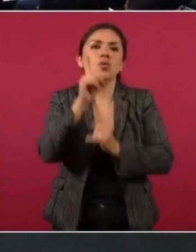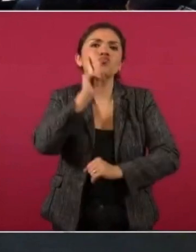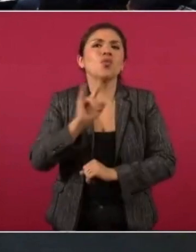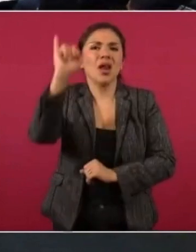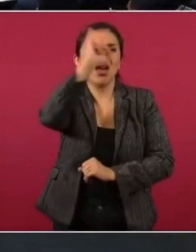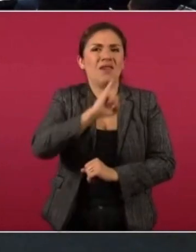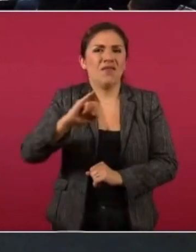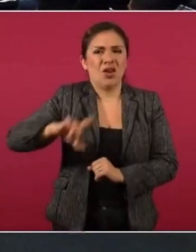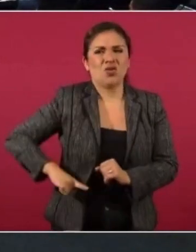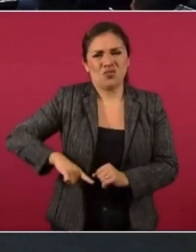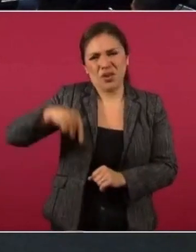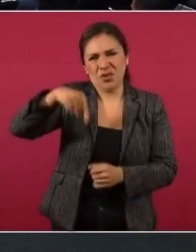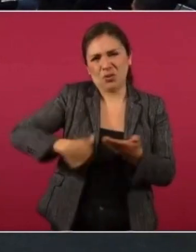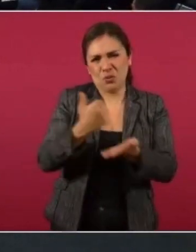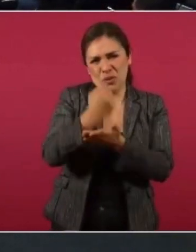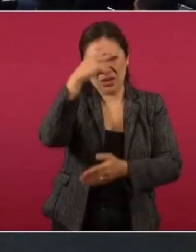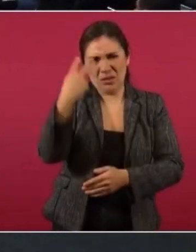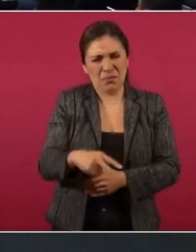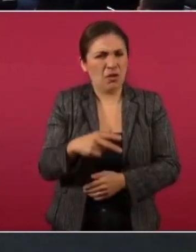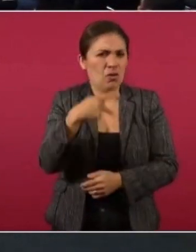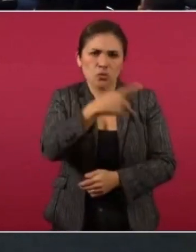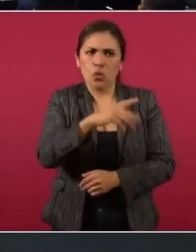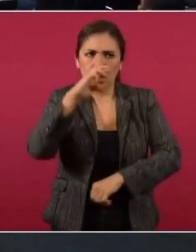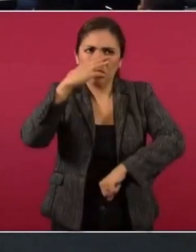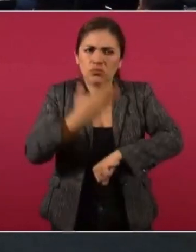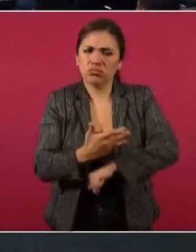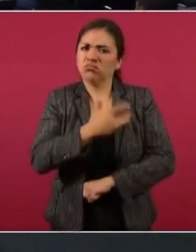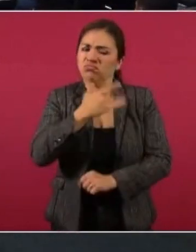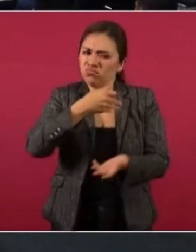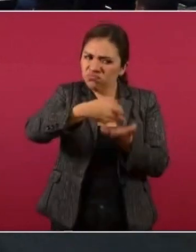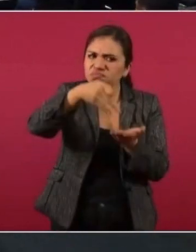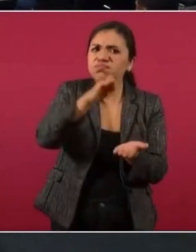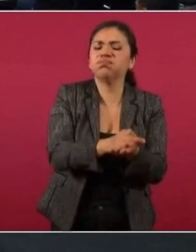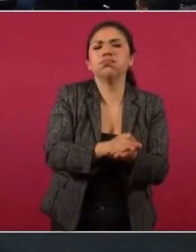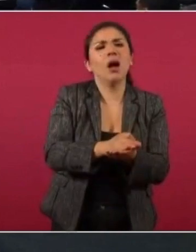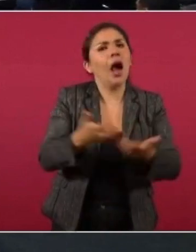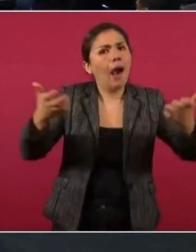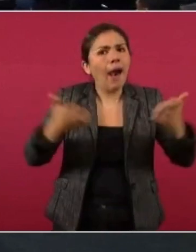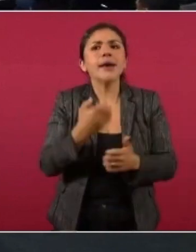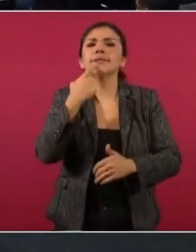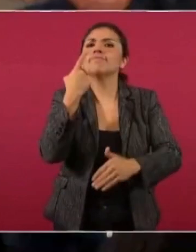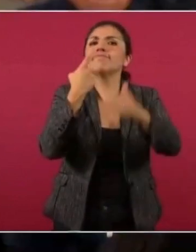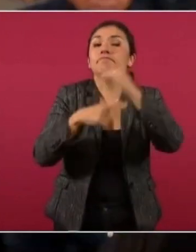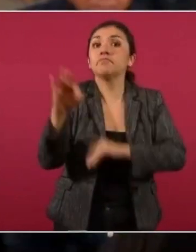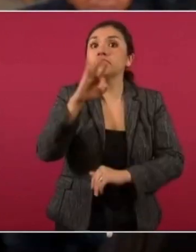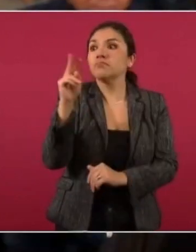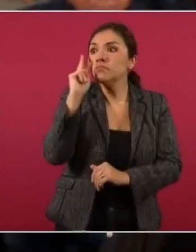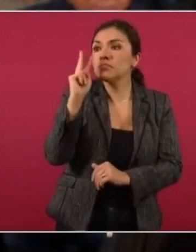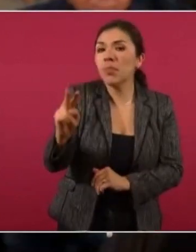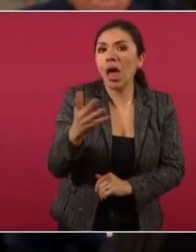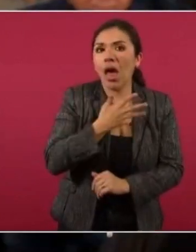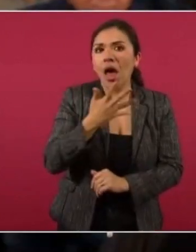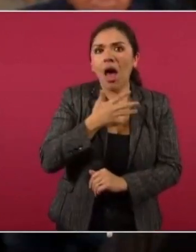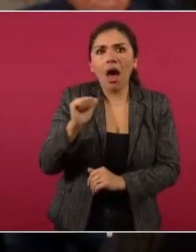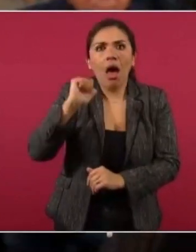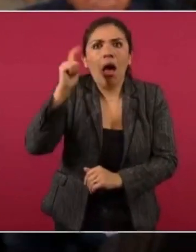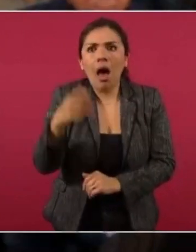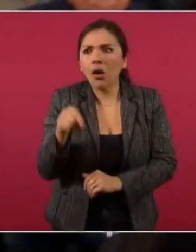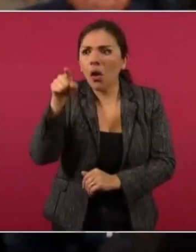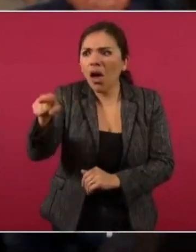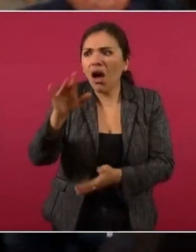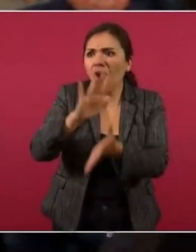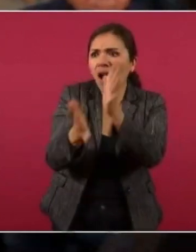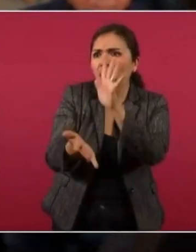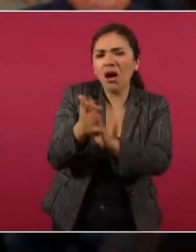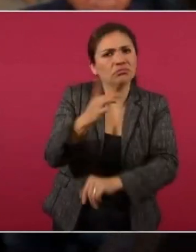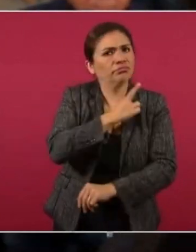gobierno Claudia Sheinbaum de manera responsable y valiente, denuncien cuando existan situaciones como la